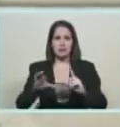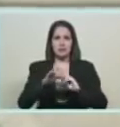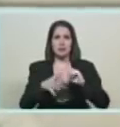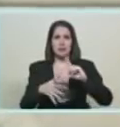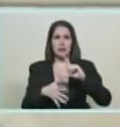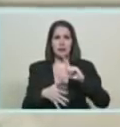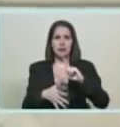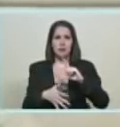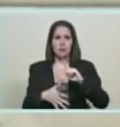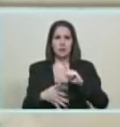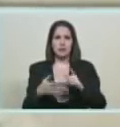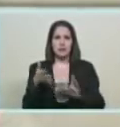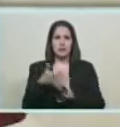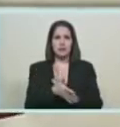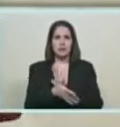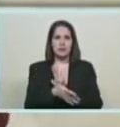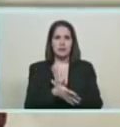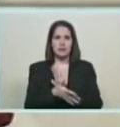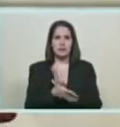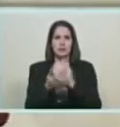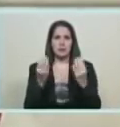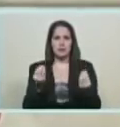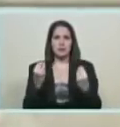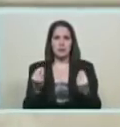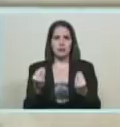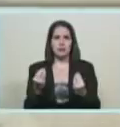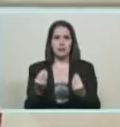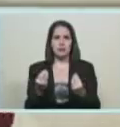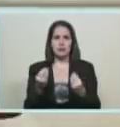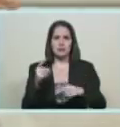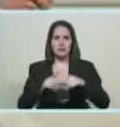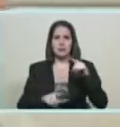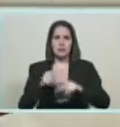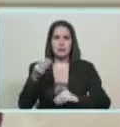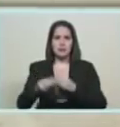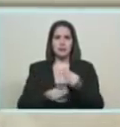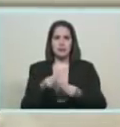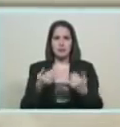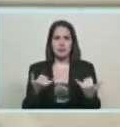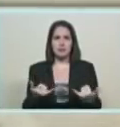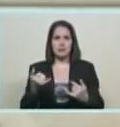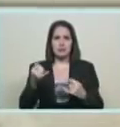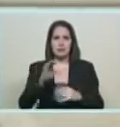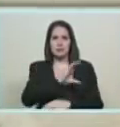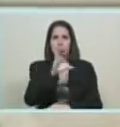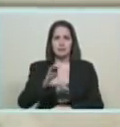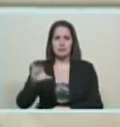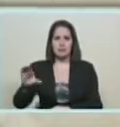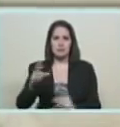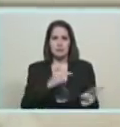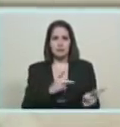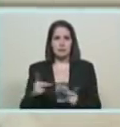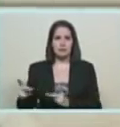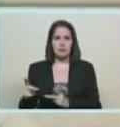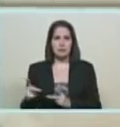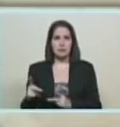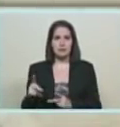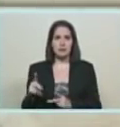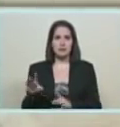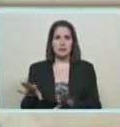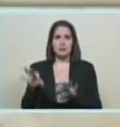-caribeña. Los carnavales son potentes en la cultura latinoamericana y caribeña. Tengo aquí como invitados especiales